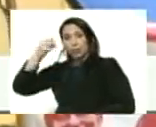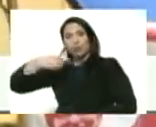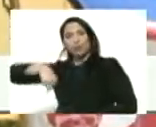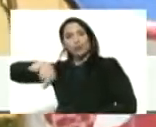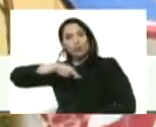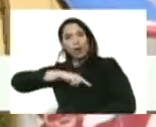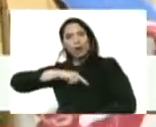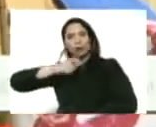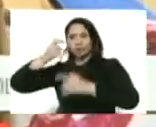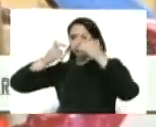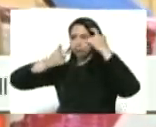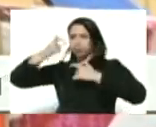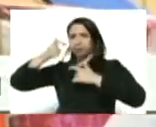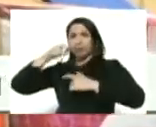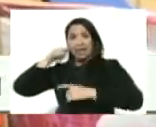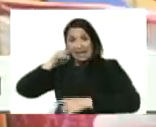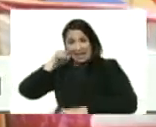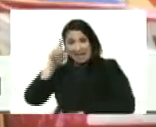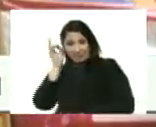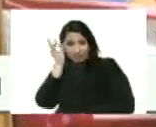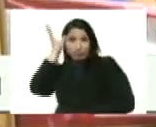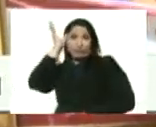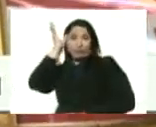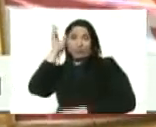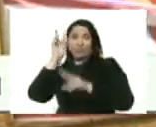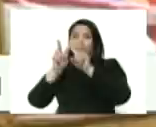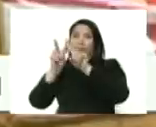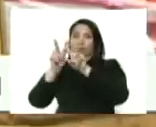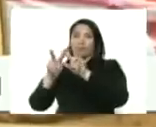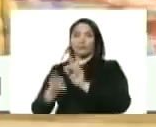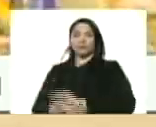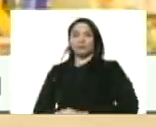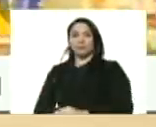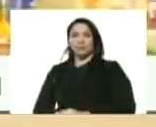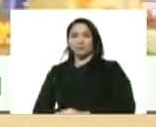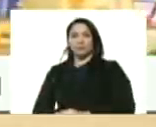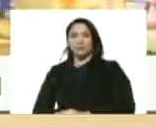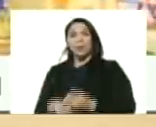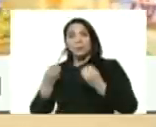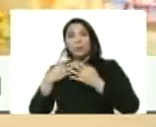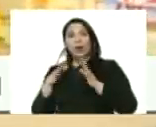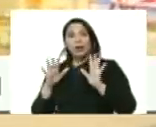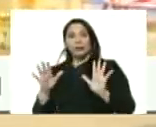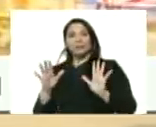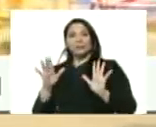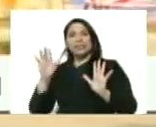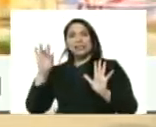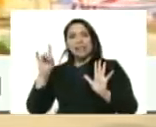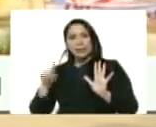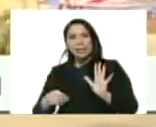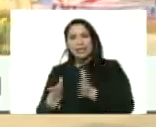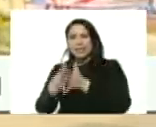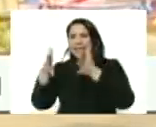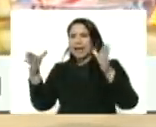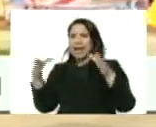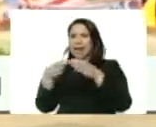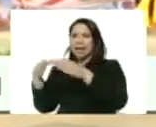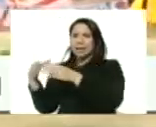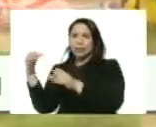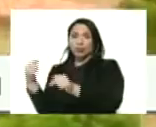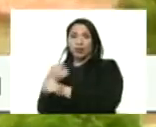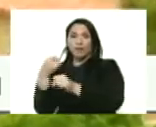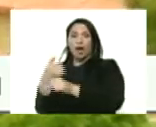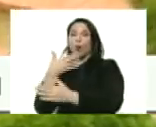nuestro comandante que fue el que creó la gran misión vivienda Venezuela y bueno, sobre todo a este gran equipo de trabajo.